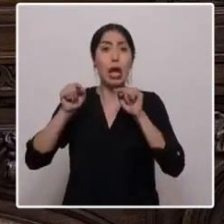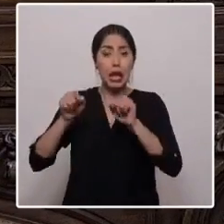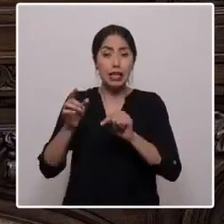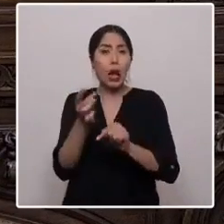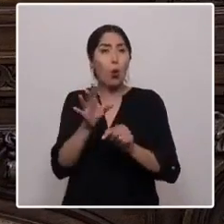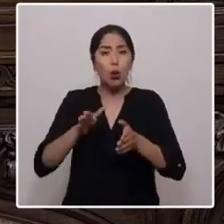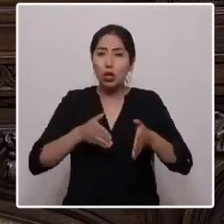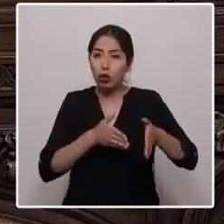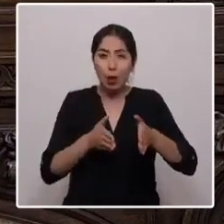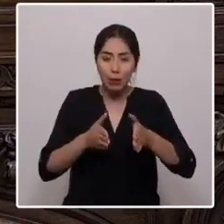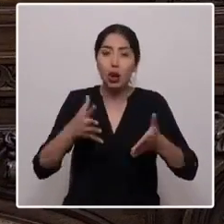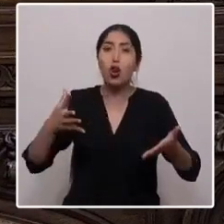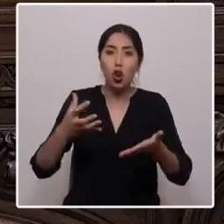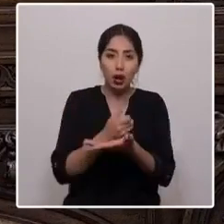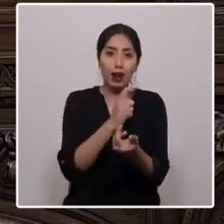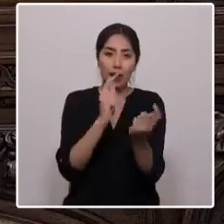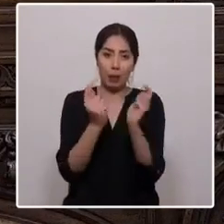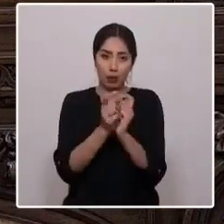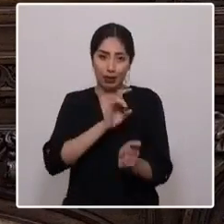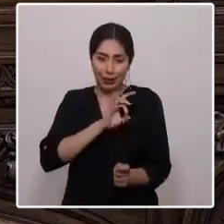Chile exige. Muchas gracias.